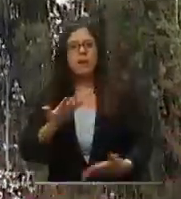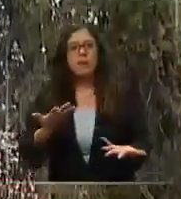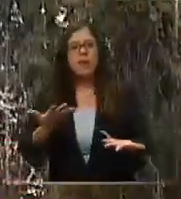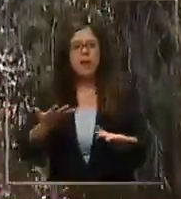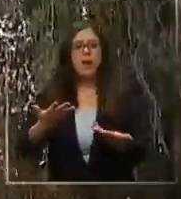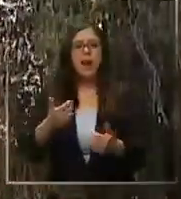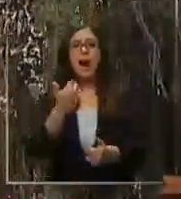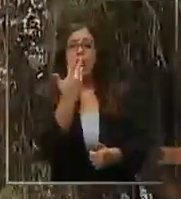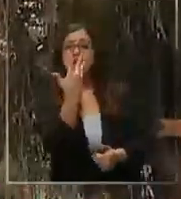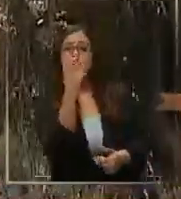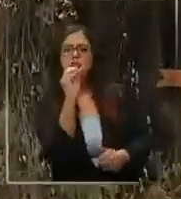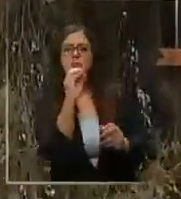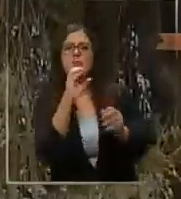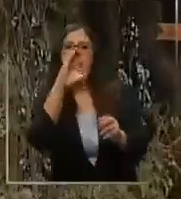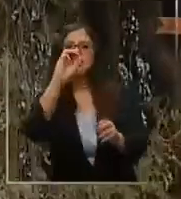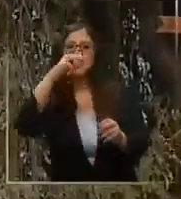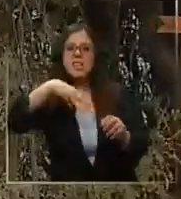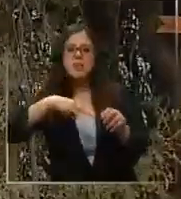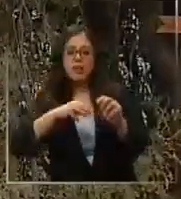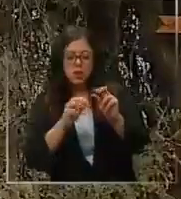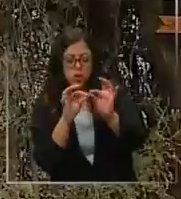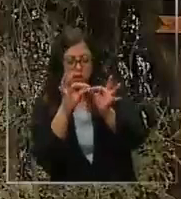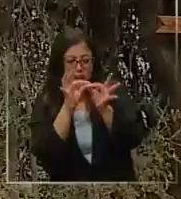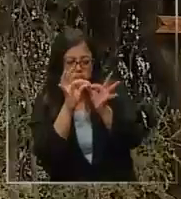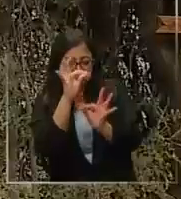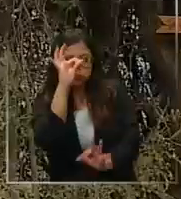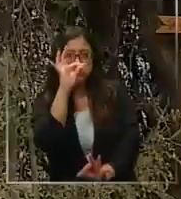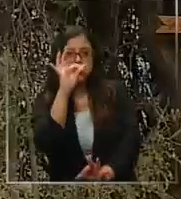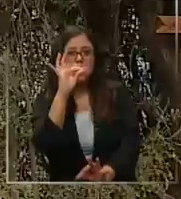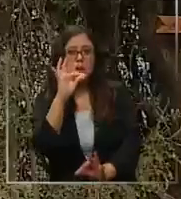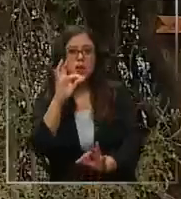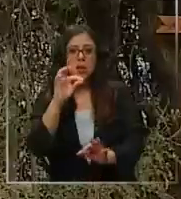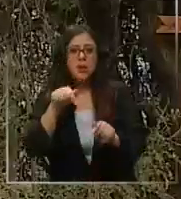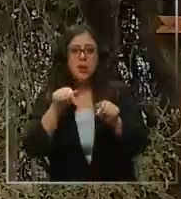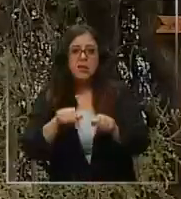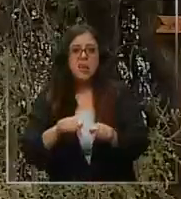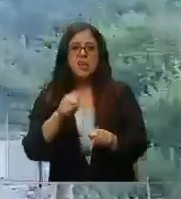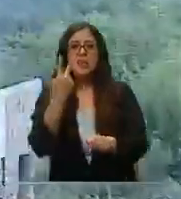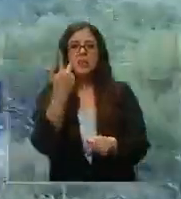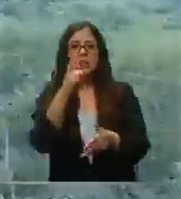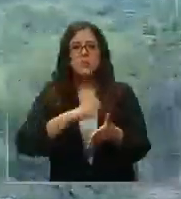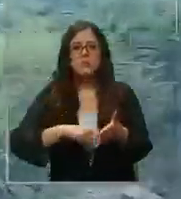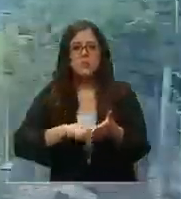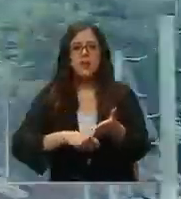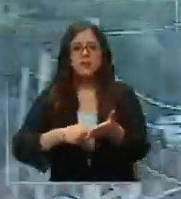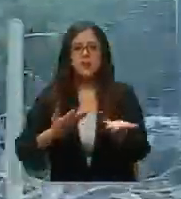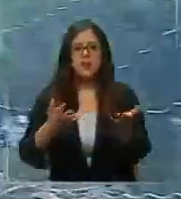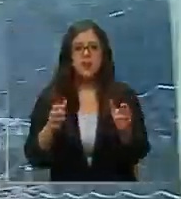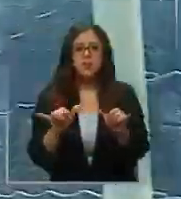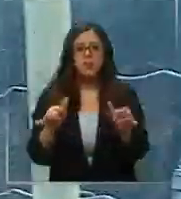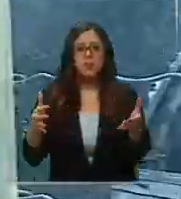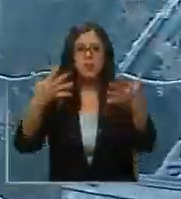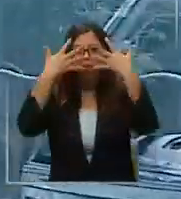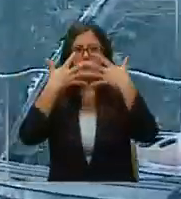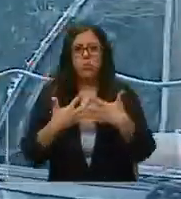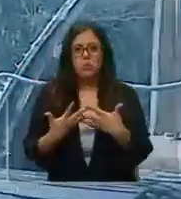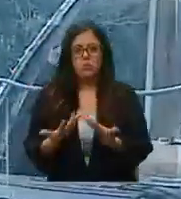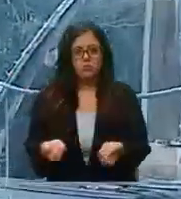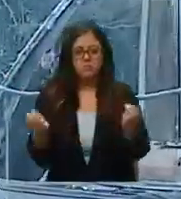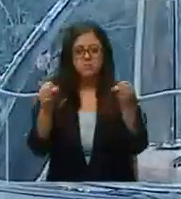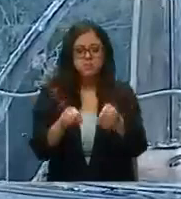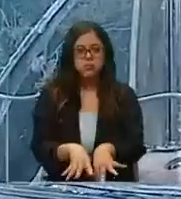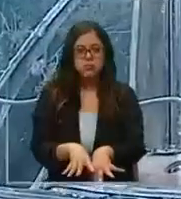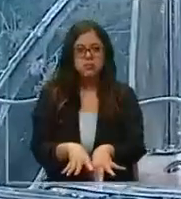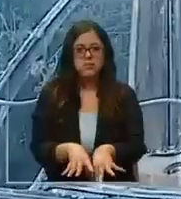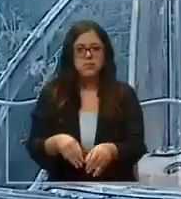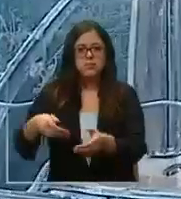a 90 centímetros del piso y al parecer tenía una data de estar ocho meses, más o menos, enterrada en ese lugar. Conversamos con algunas